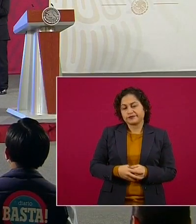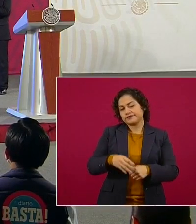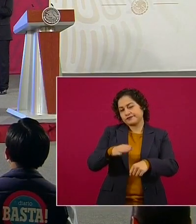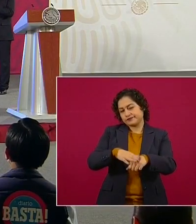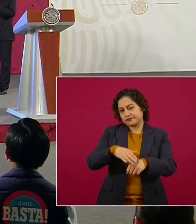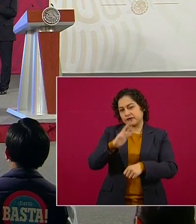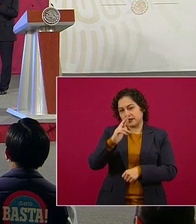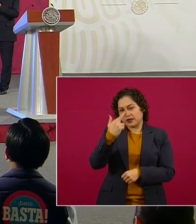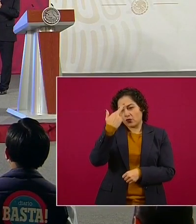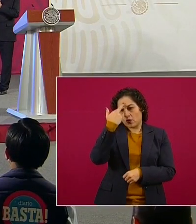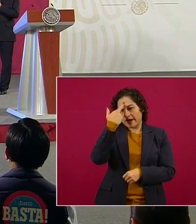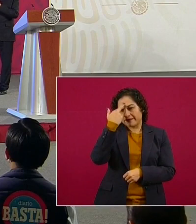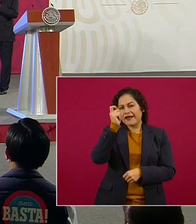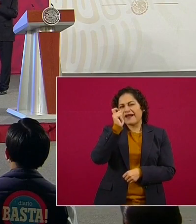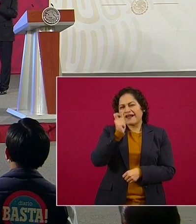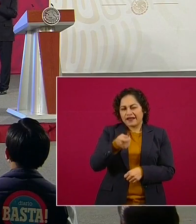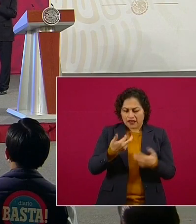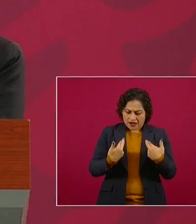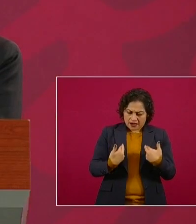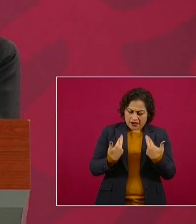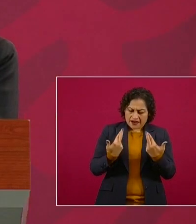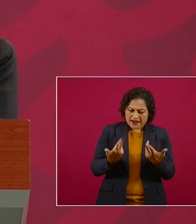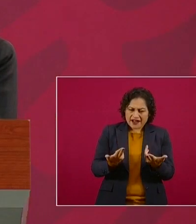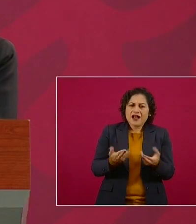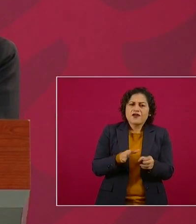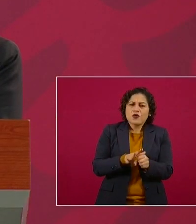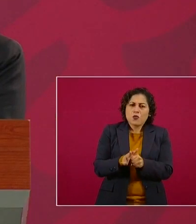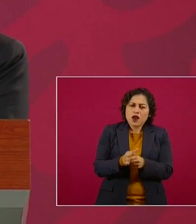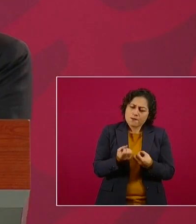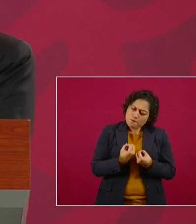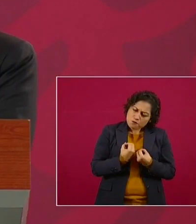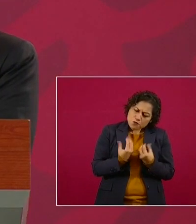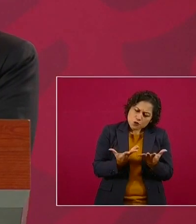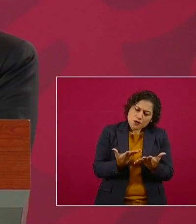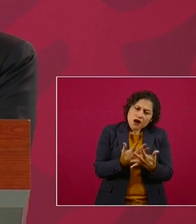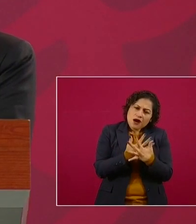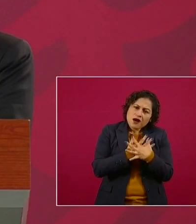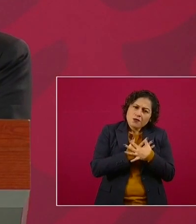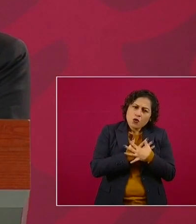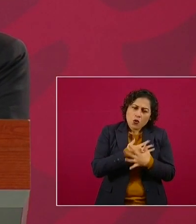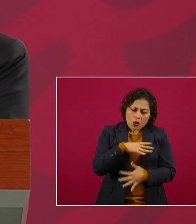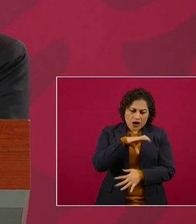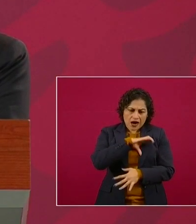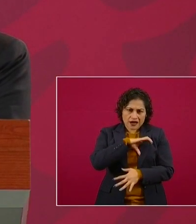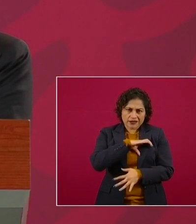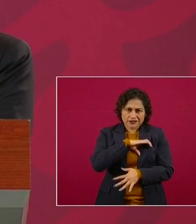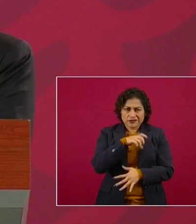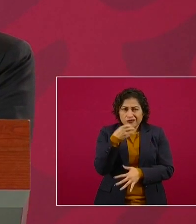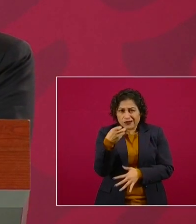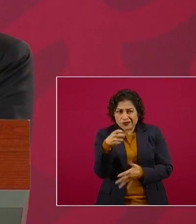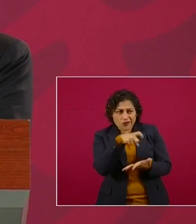regala afecto, cariño, amor, no lo compres.